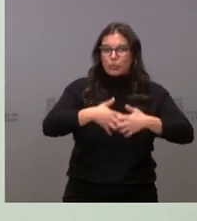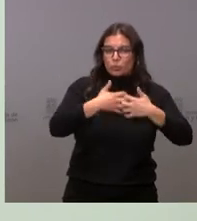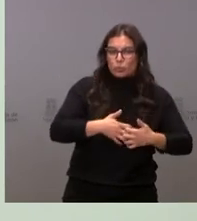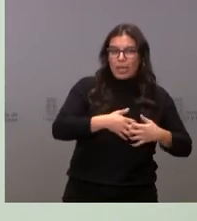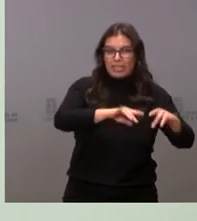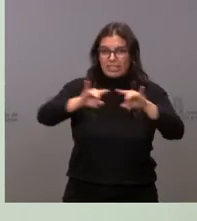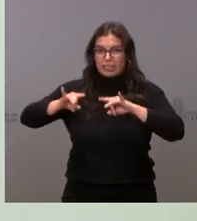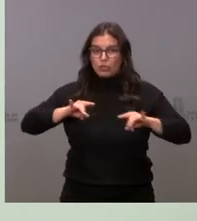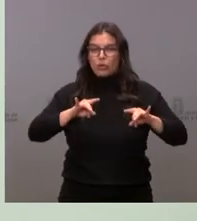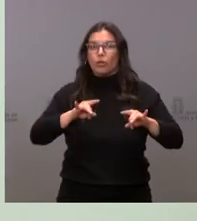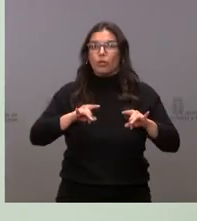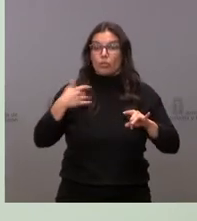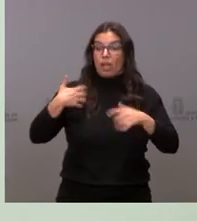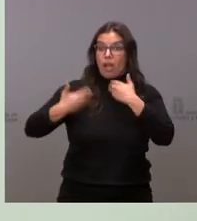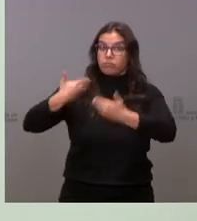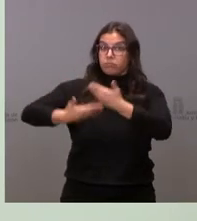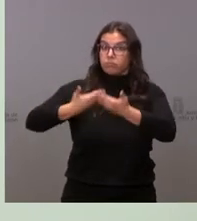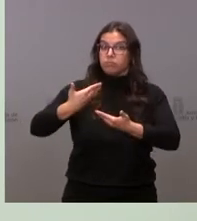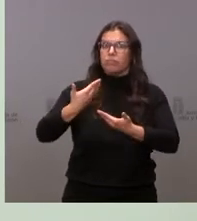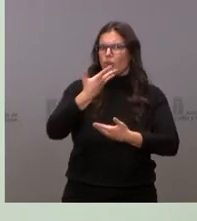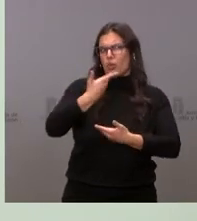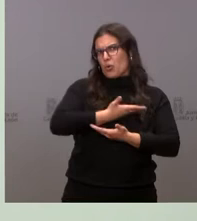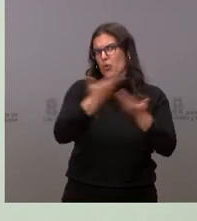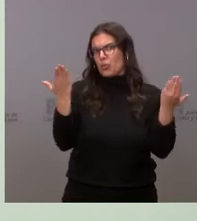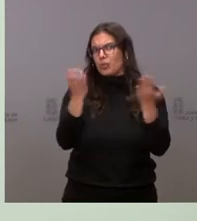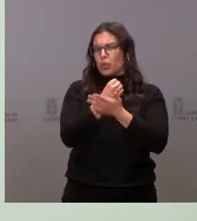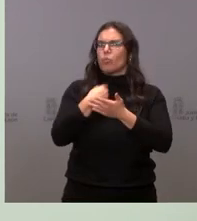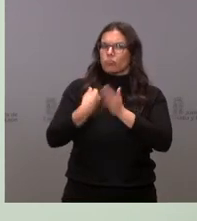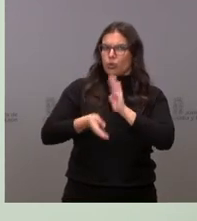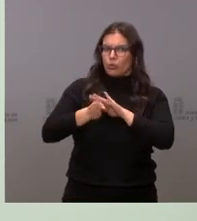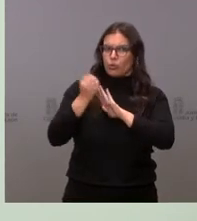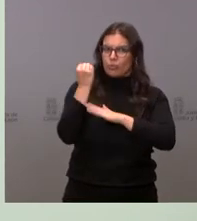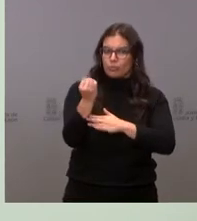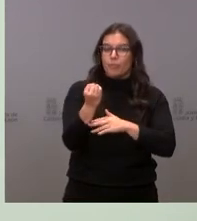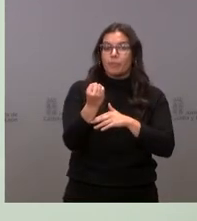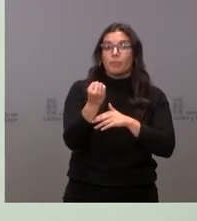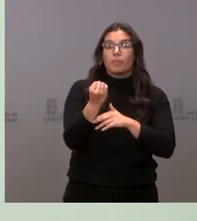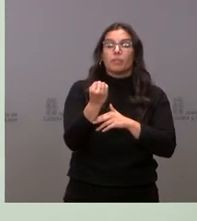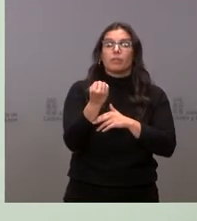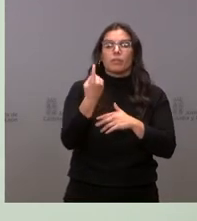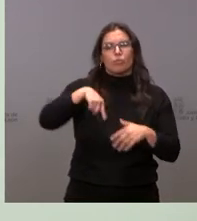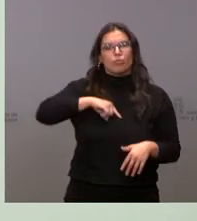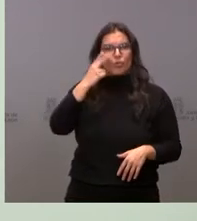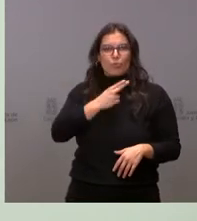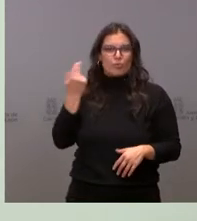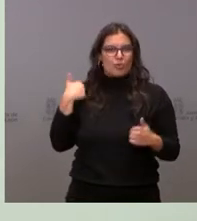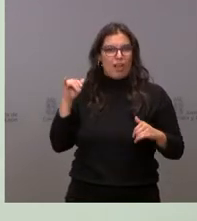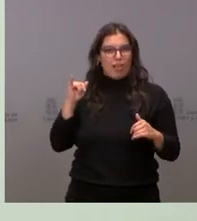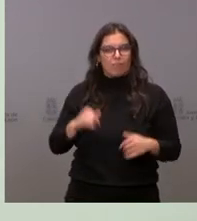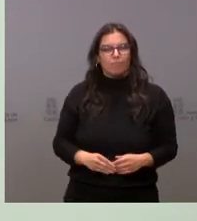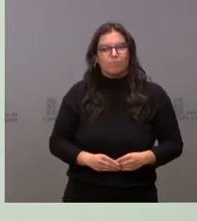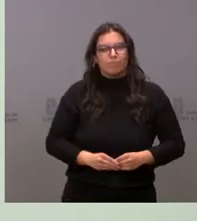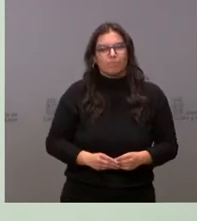territoriales que ya están en marcha y que son conocidos por todos ustedes y a los que nos hemos comprometido también. También